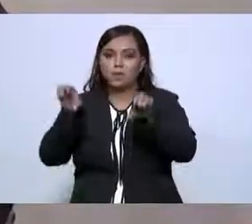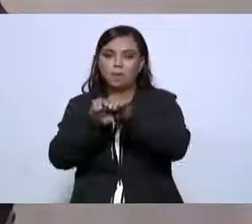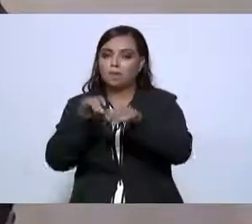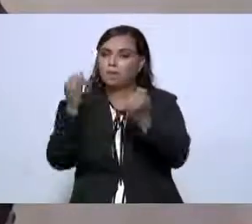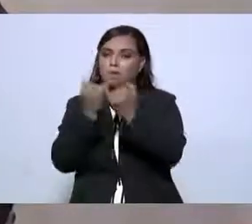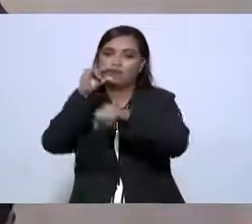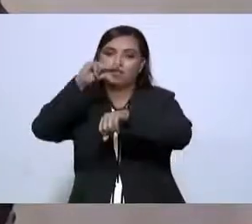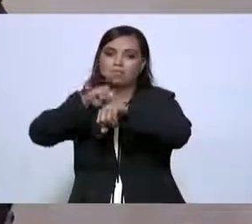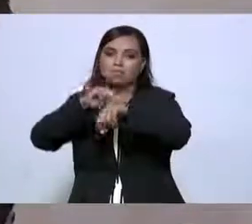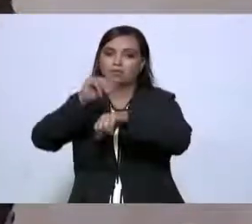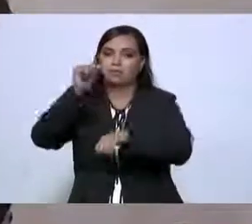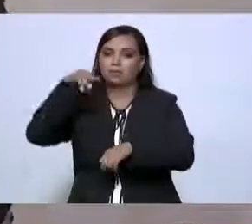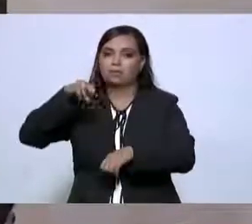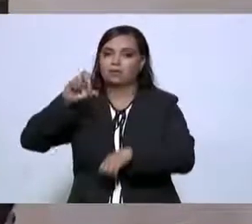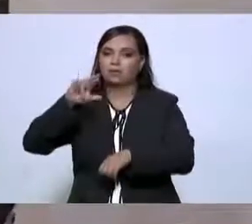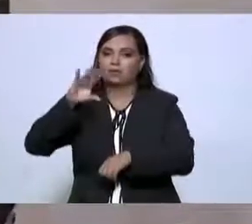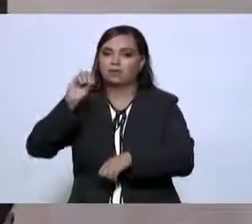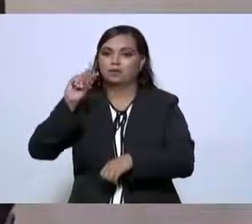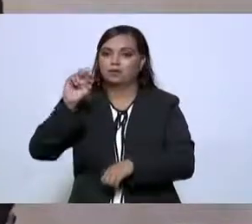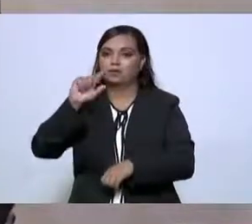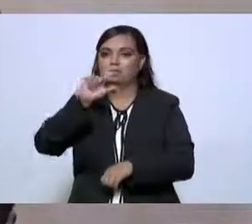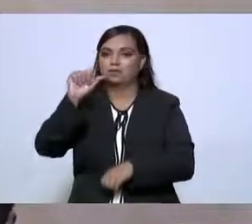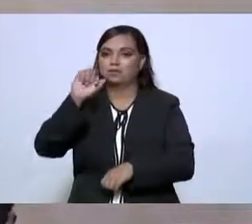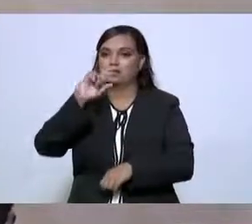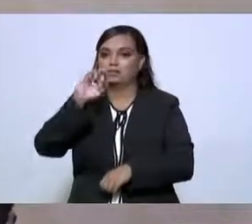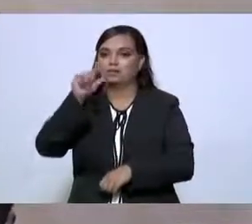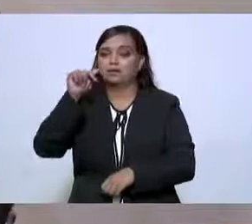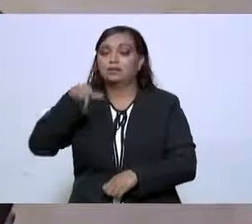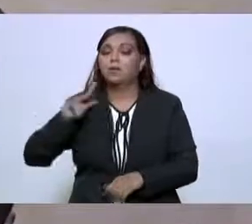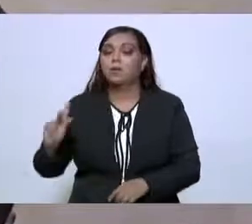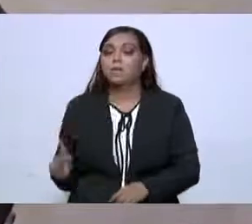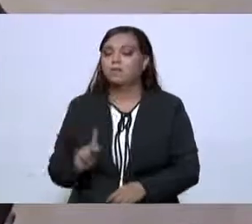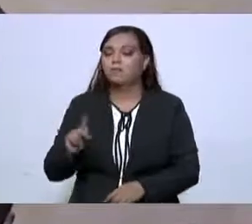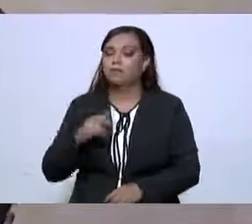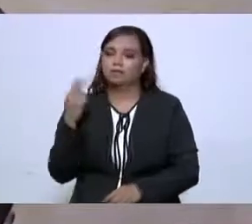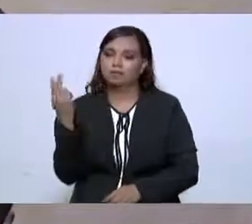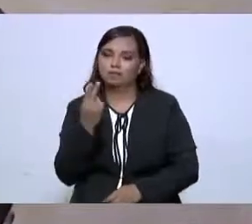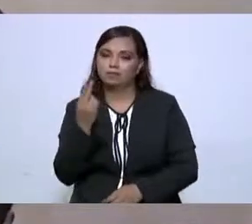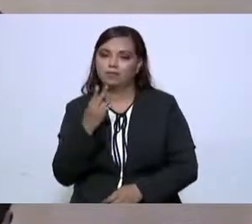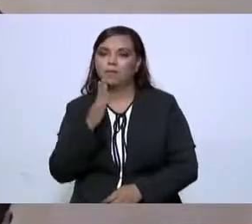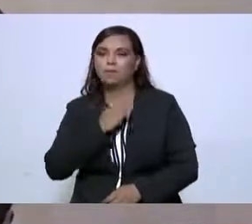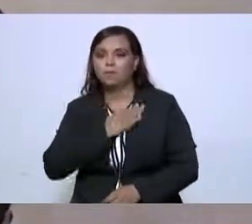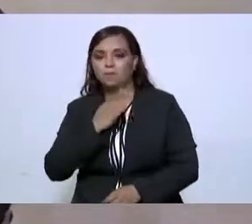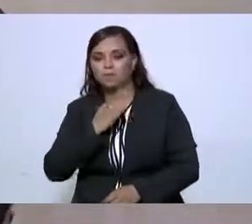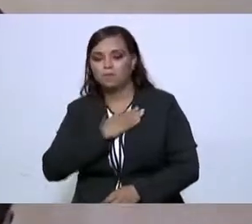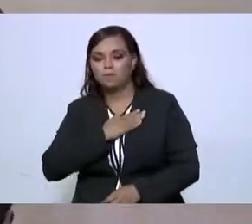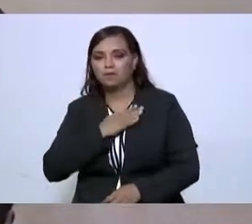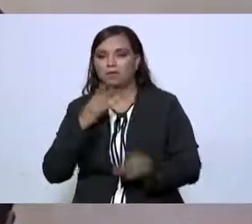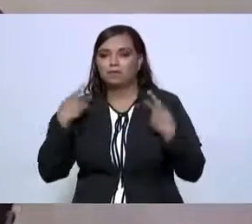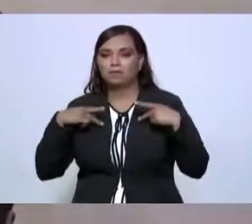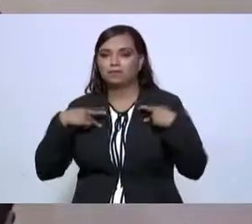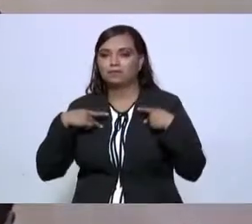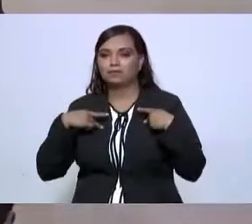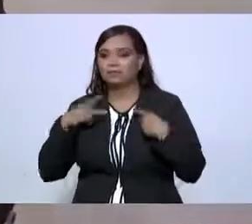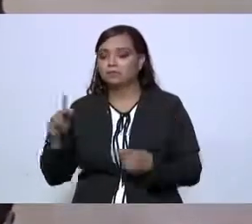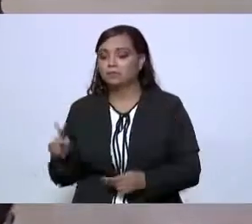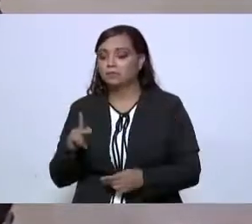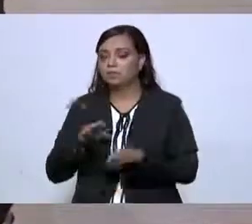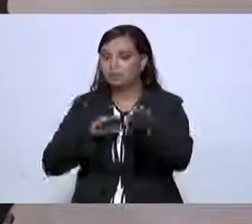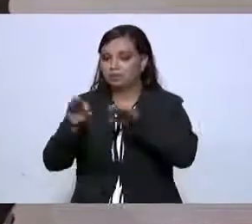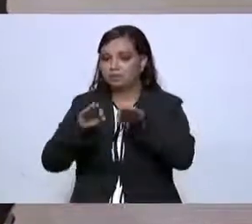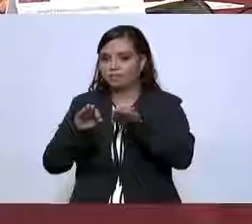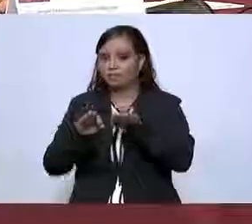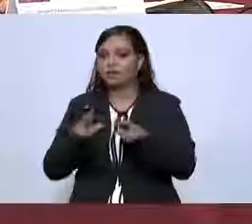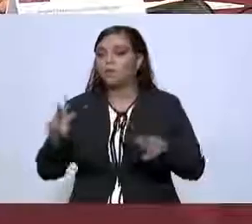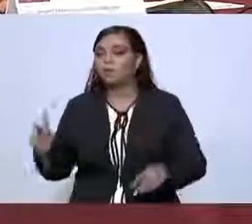Américo Villarreal. Y es un pueblo que lo merece, es un pueblo bueno, pueblo trabajador y un pueblo